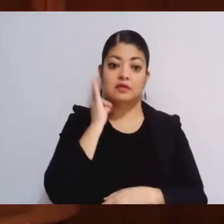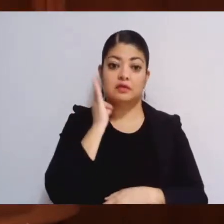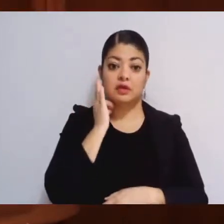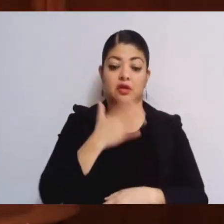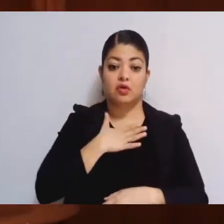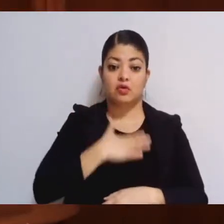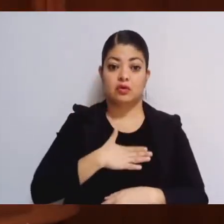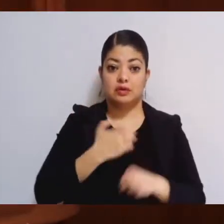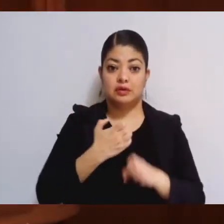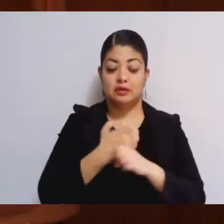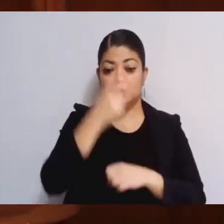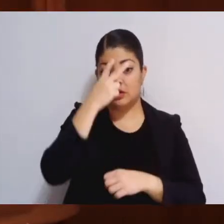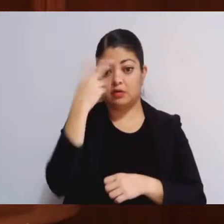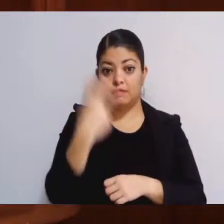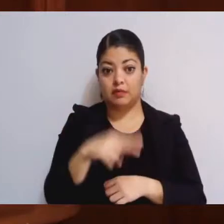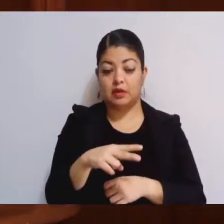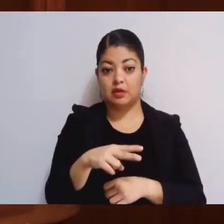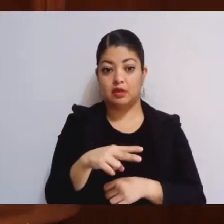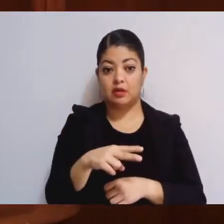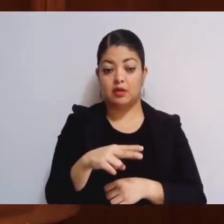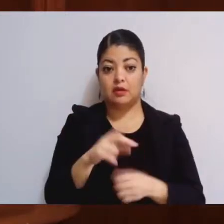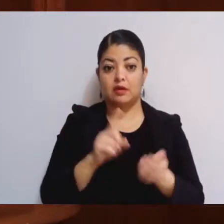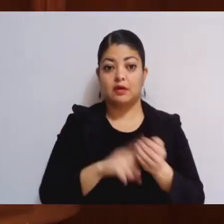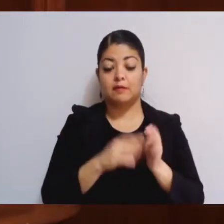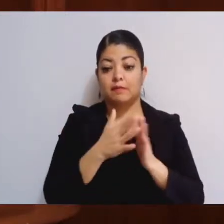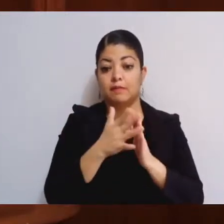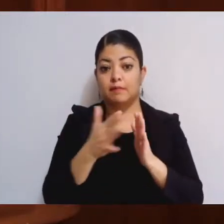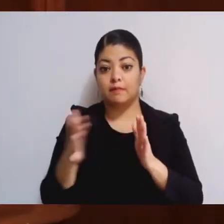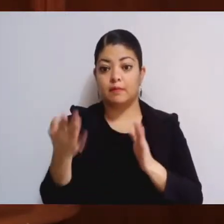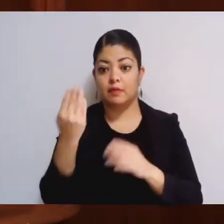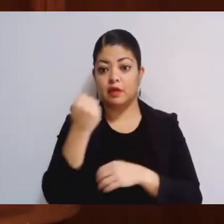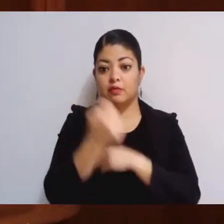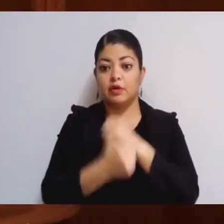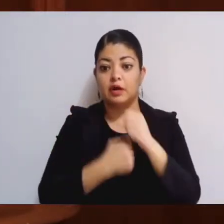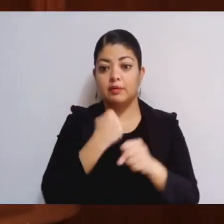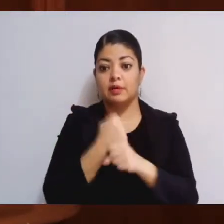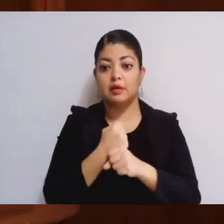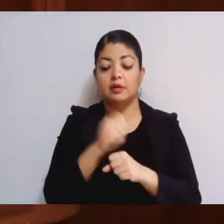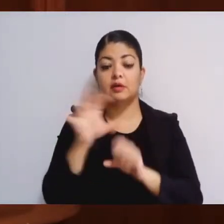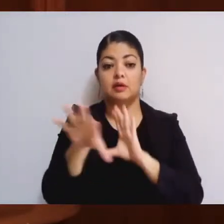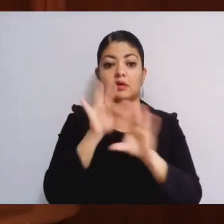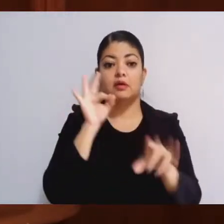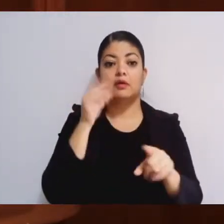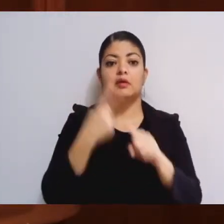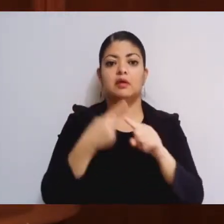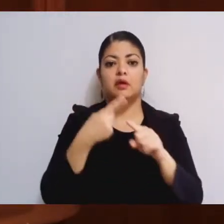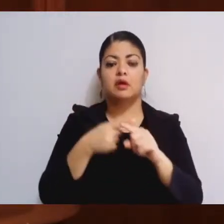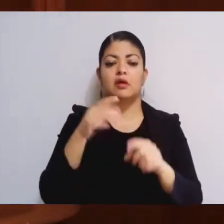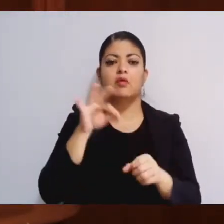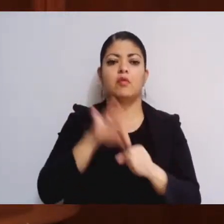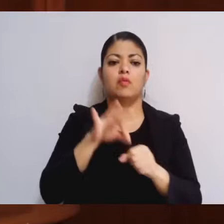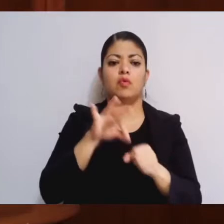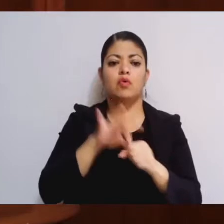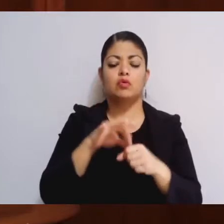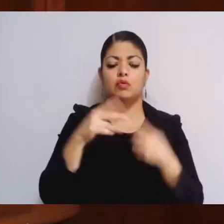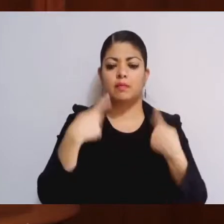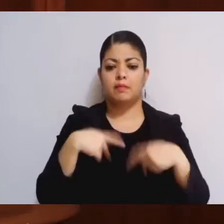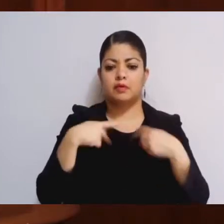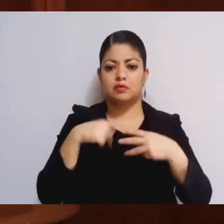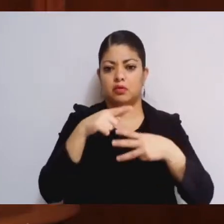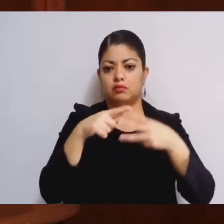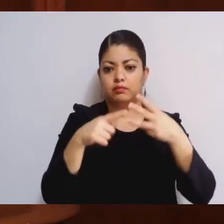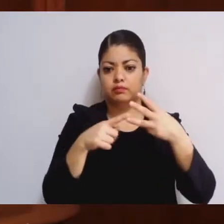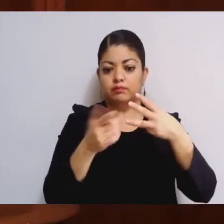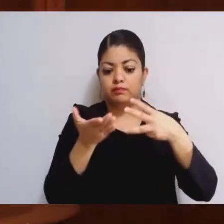del Estado de México durará en su cargo nueve años y será elegida por el voto de las dos terceras partes de los miembros presentes